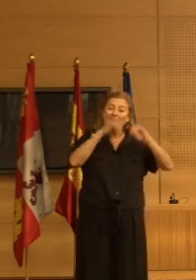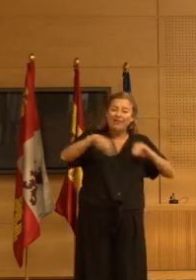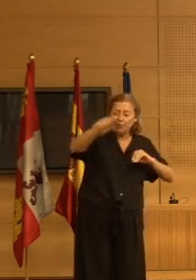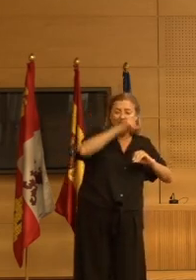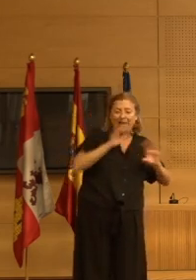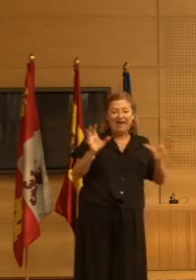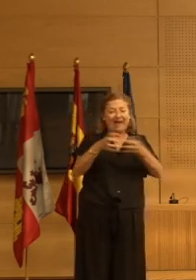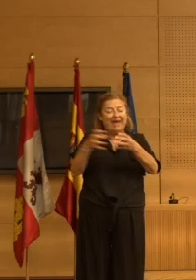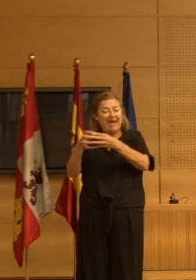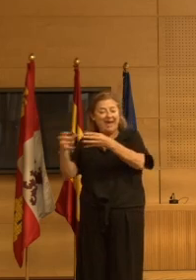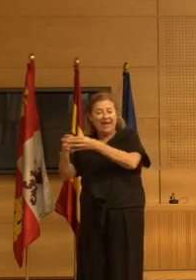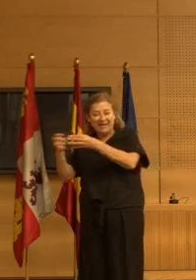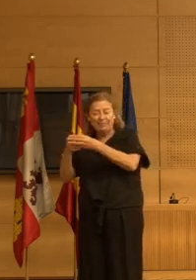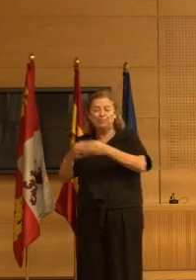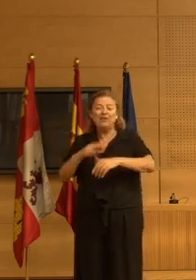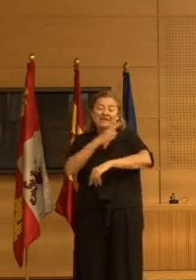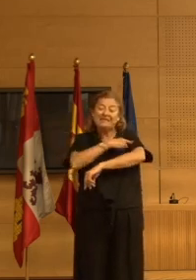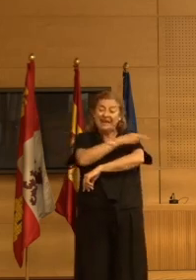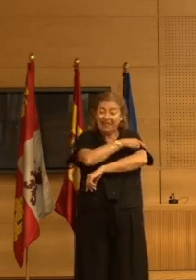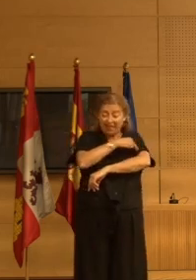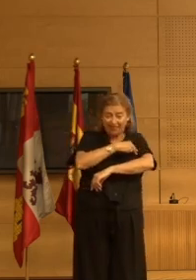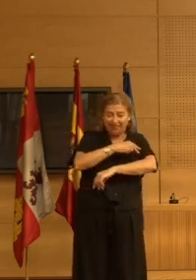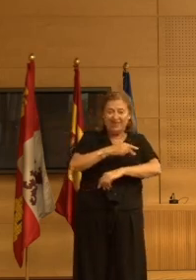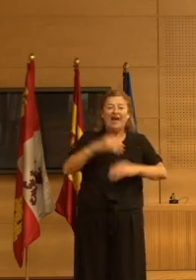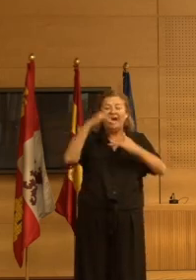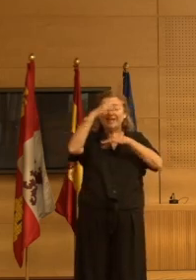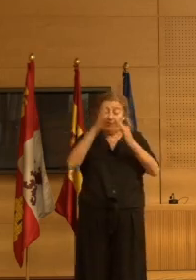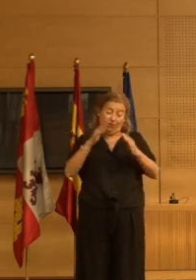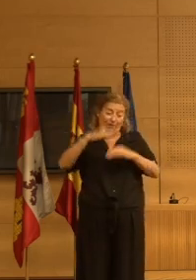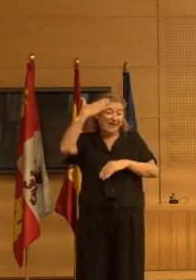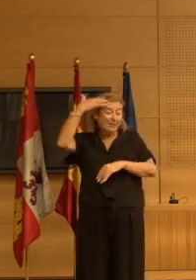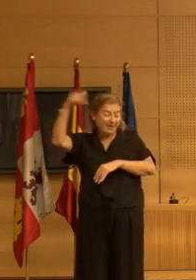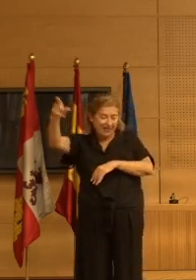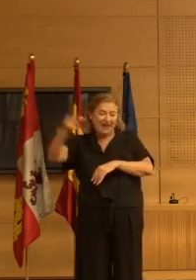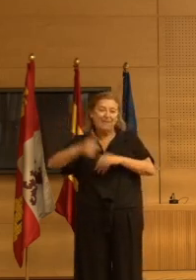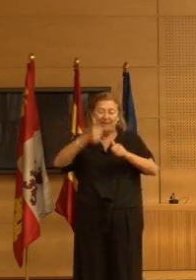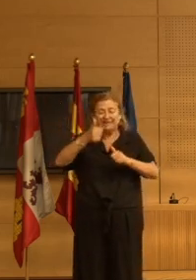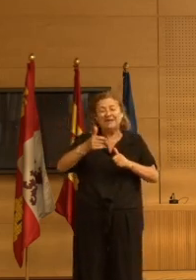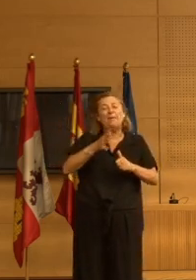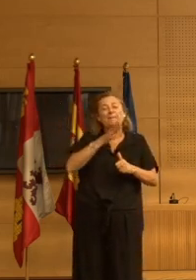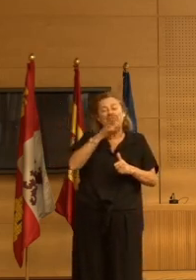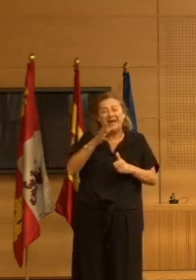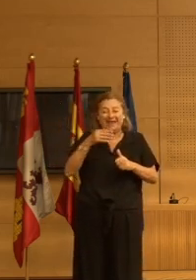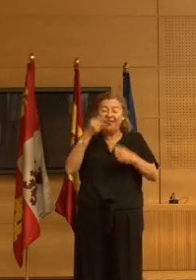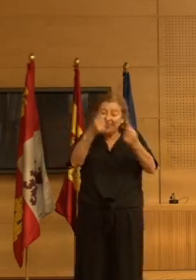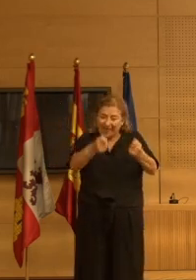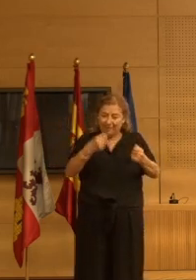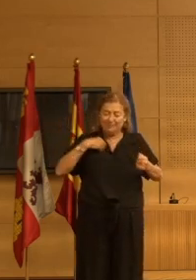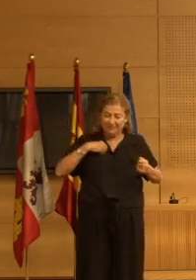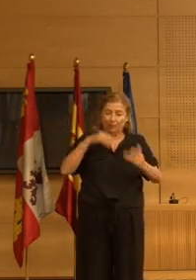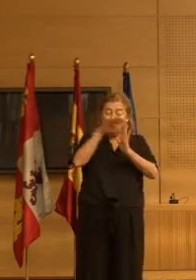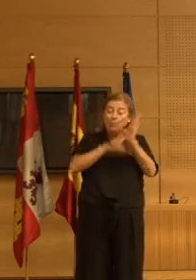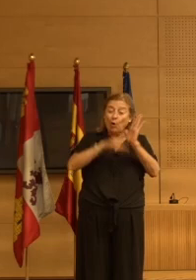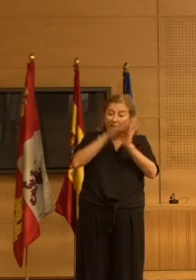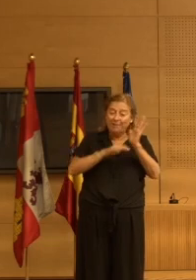sanidad de atención primaria y demás para que apliquen Chrome por lo menos